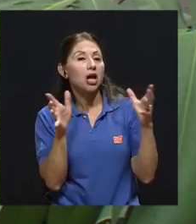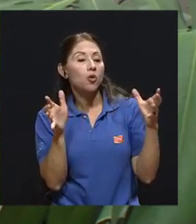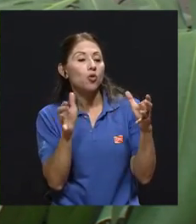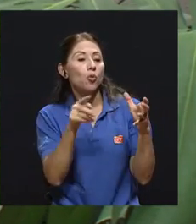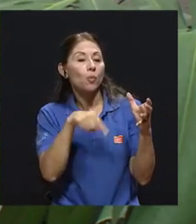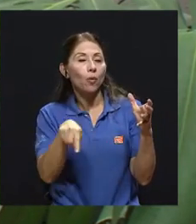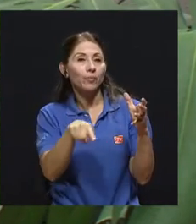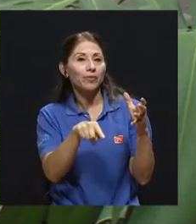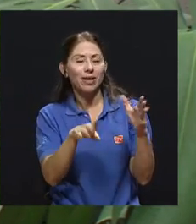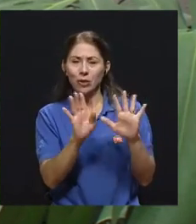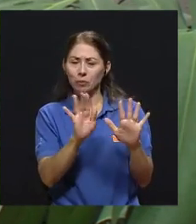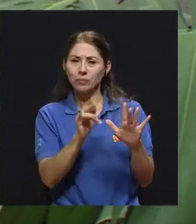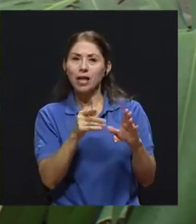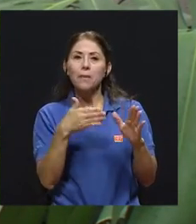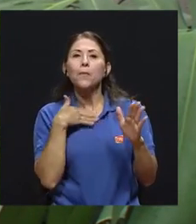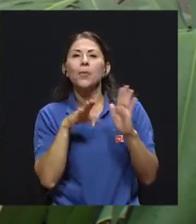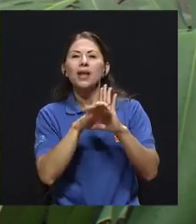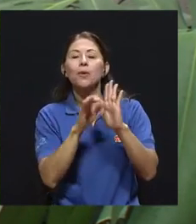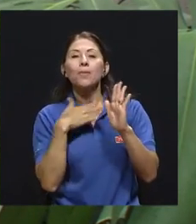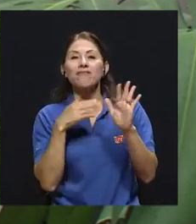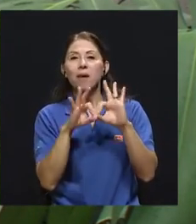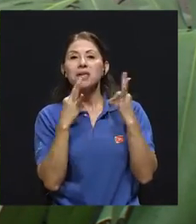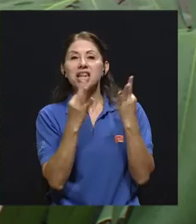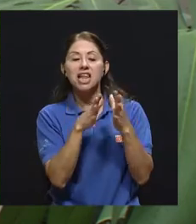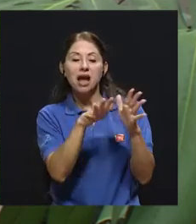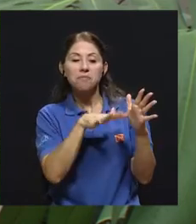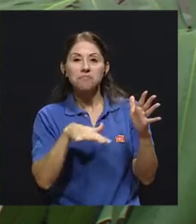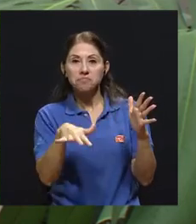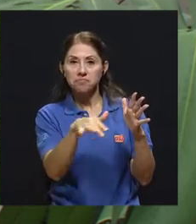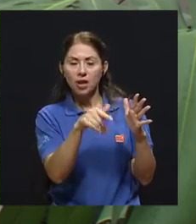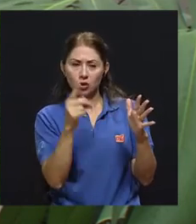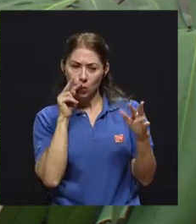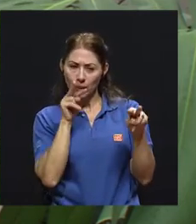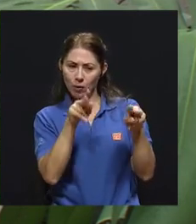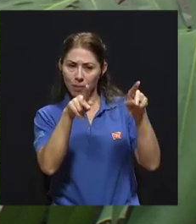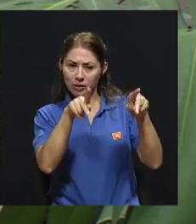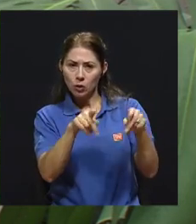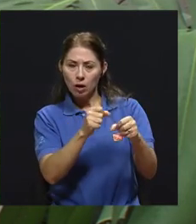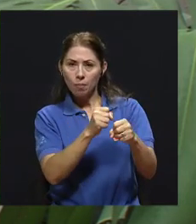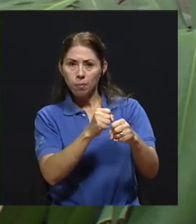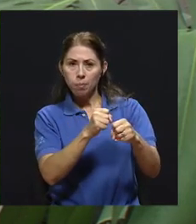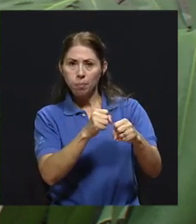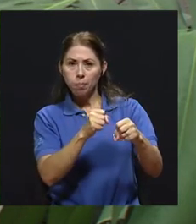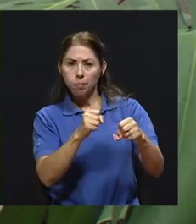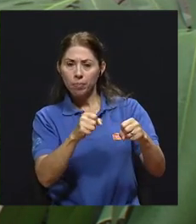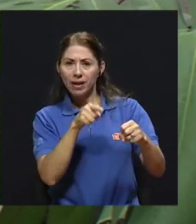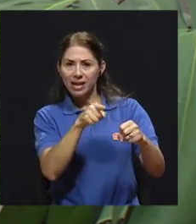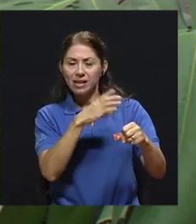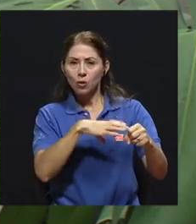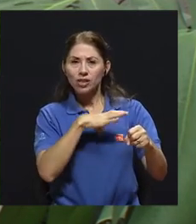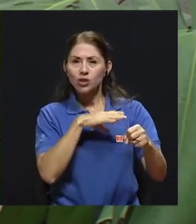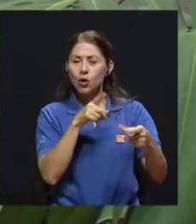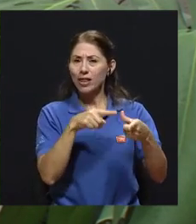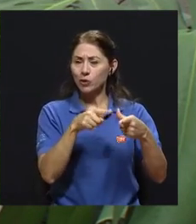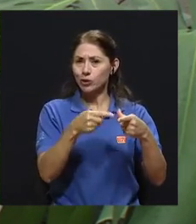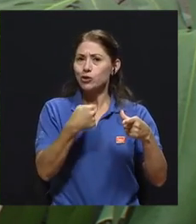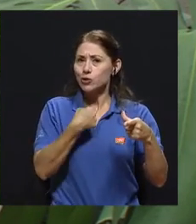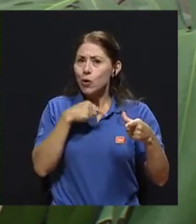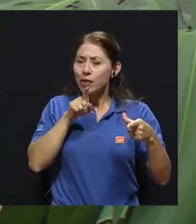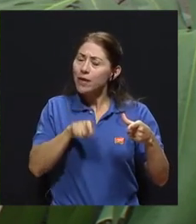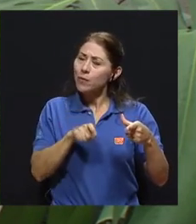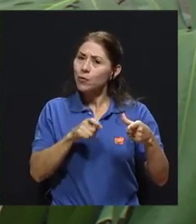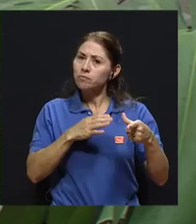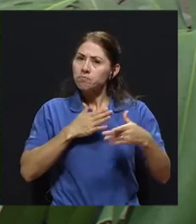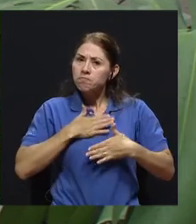familia, más bien me corrijo, en mi familia identifico a una persona en esta condición, pues tener la sensibilidad de